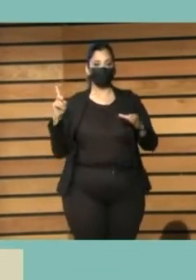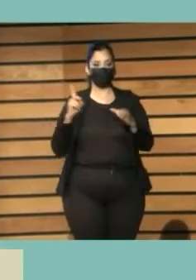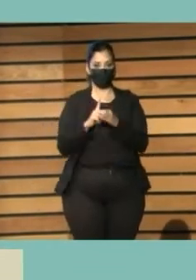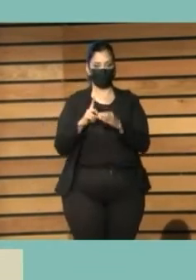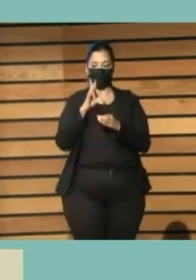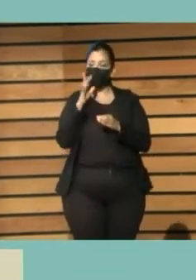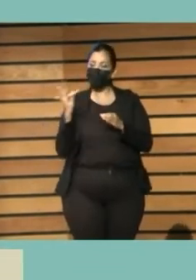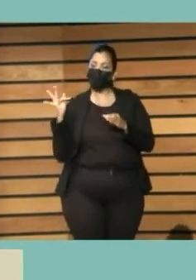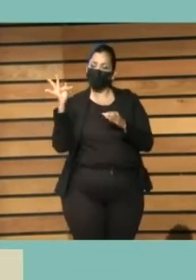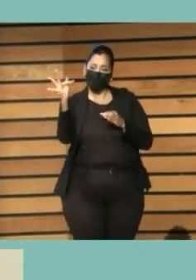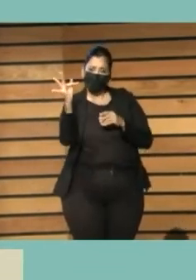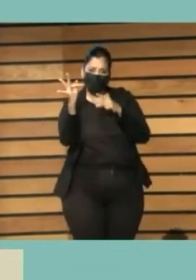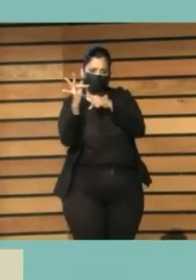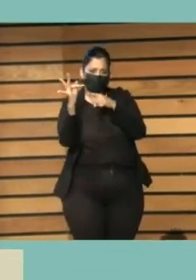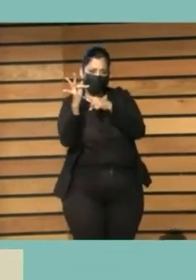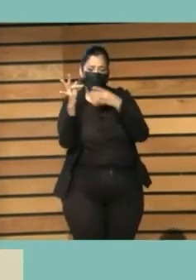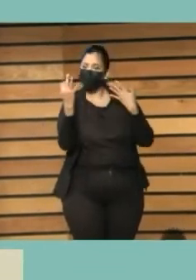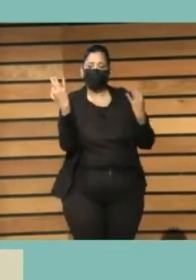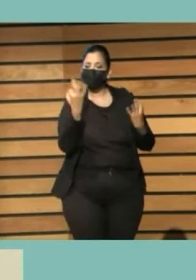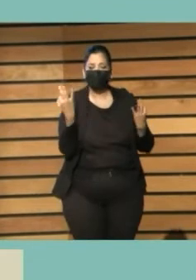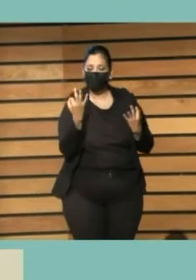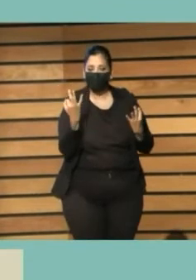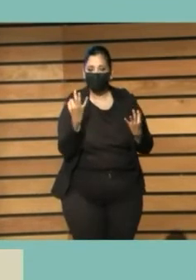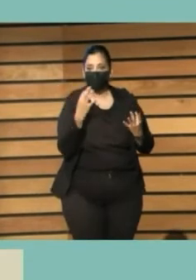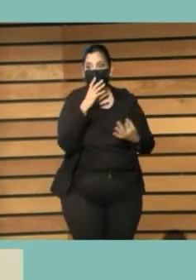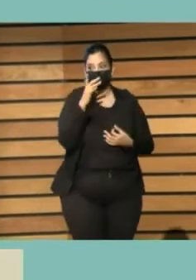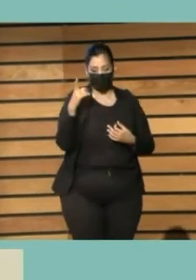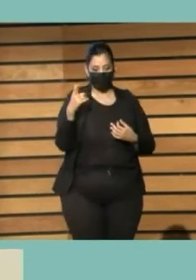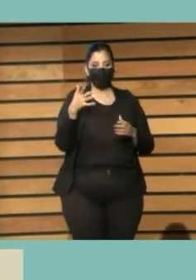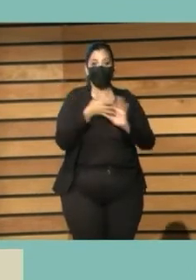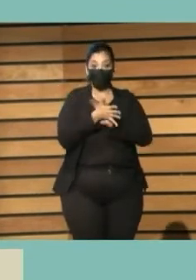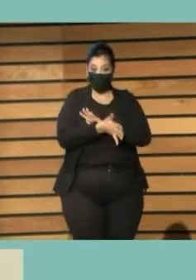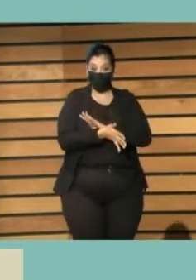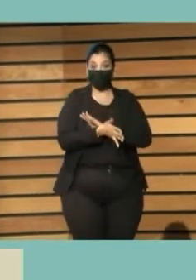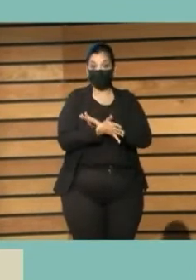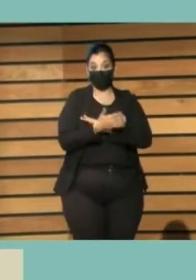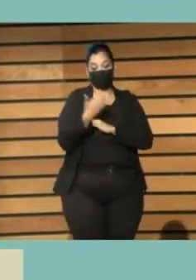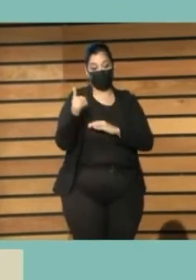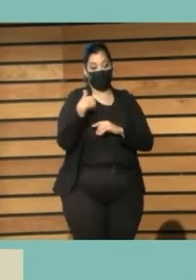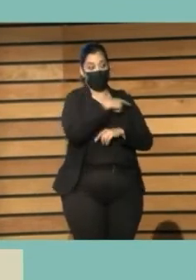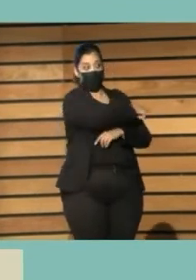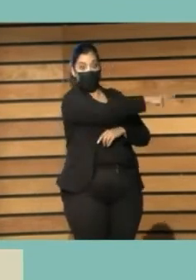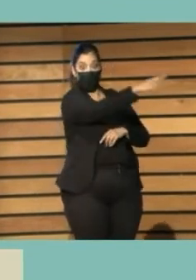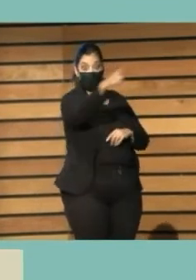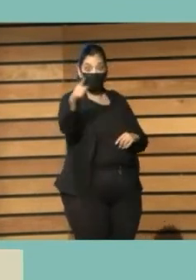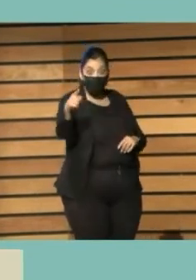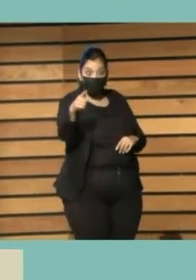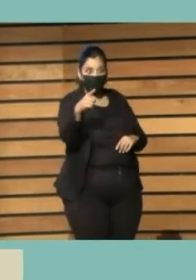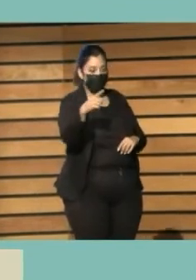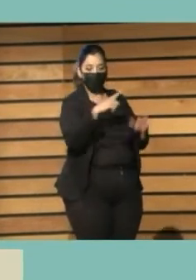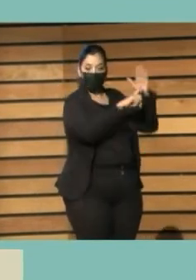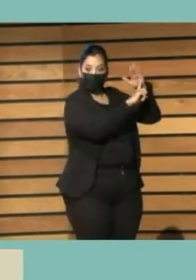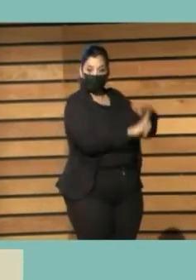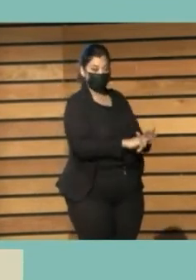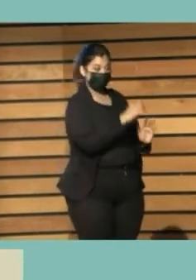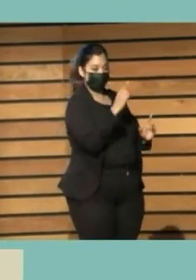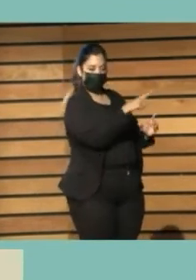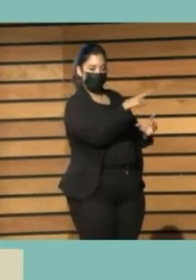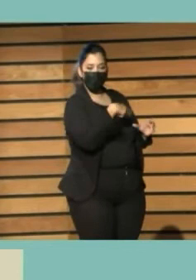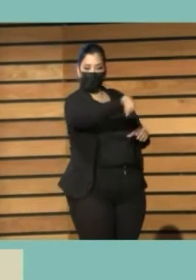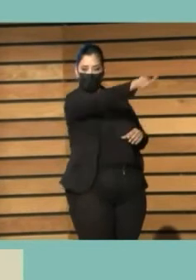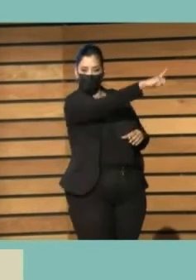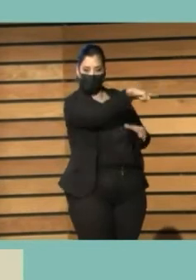Porque si tú dices un club de lectura inclusiva, estás diciendo a la sociedad que los demás no son inclusivos. Entonces, ¿qué